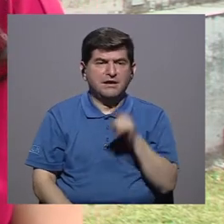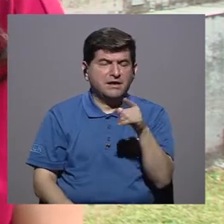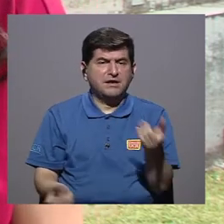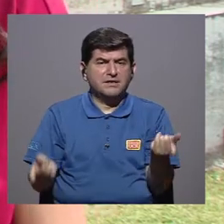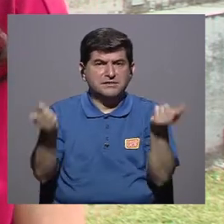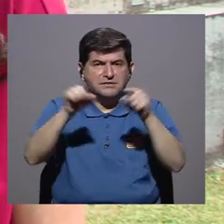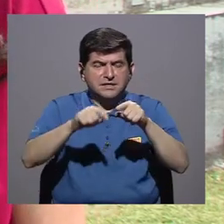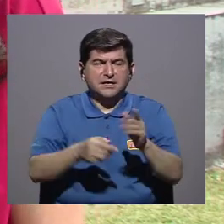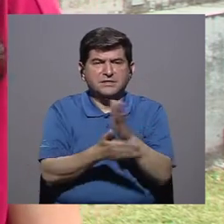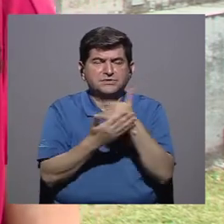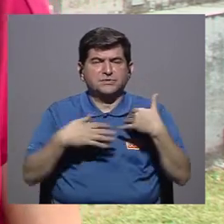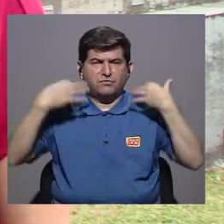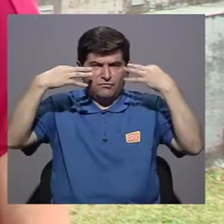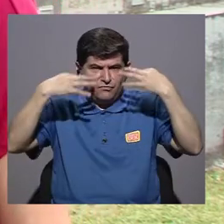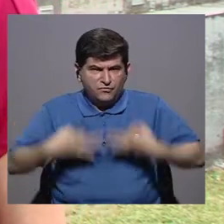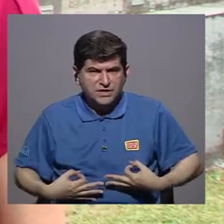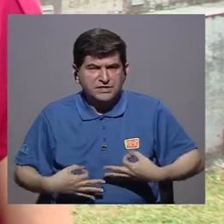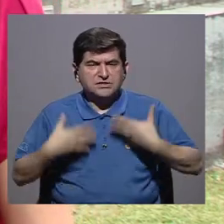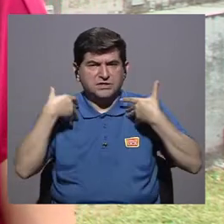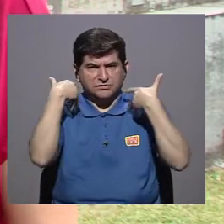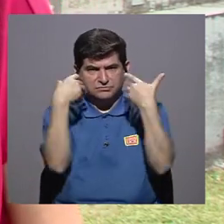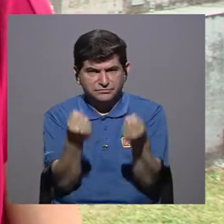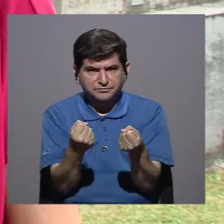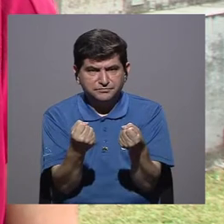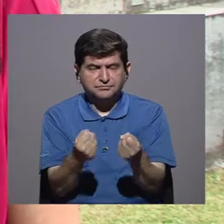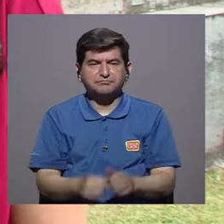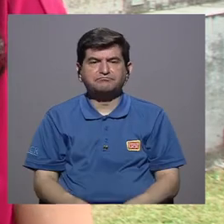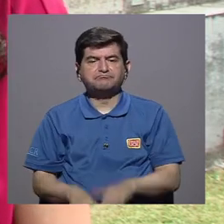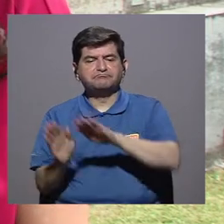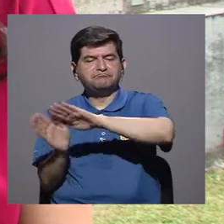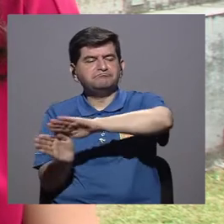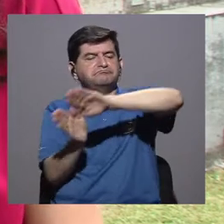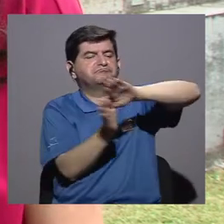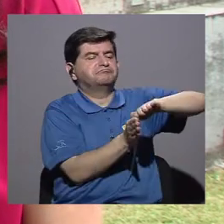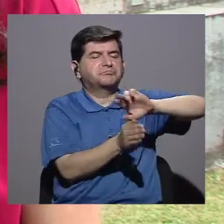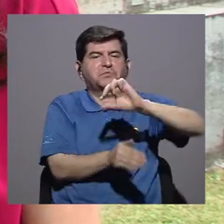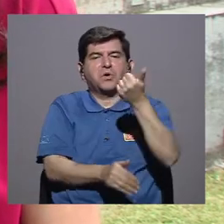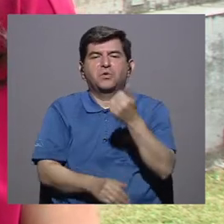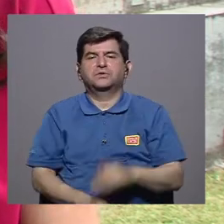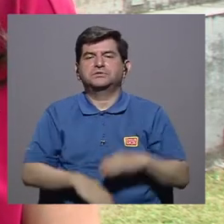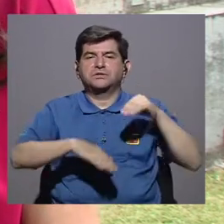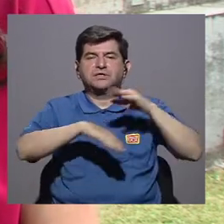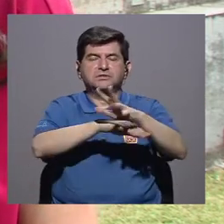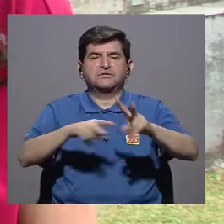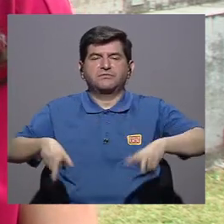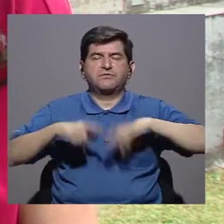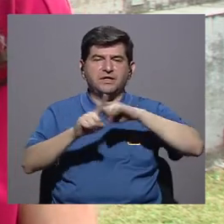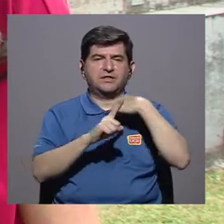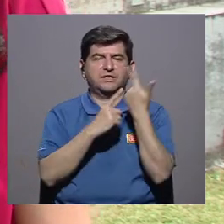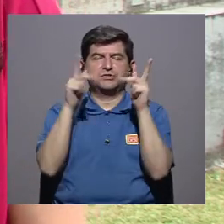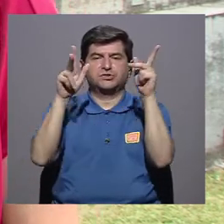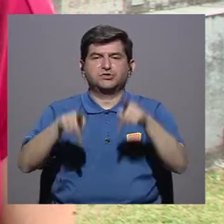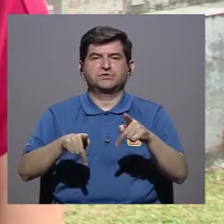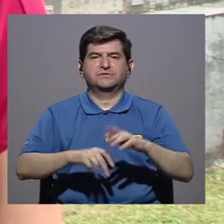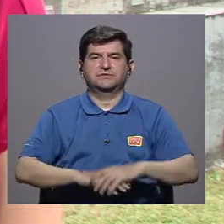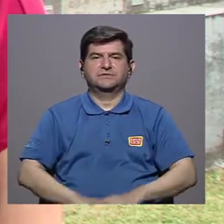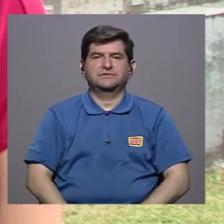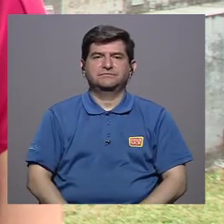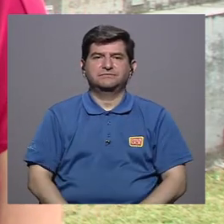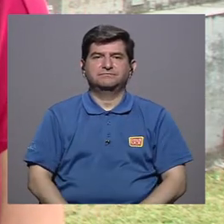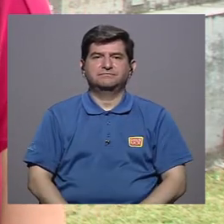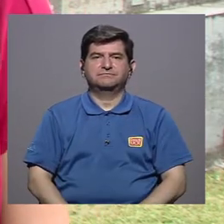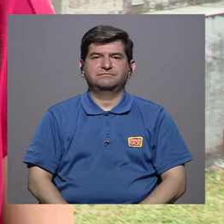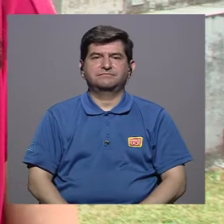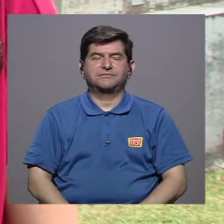que ver con el aspecto físico o de salud y se dejan de lado otras que tienen influencia en la vida social de las